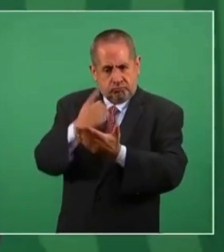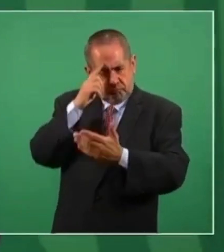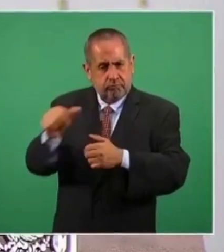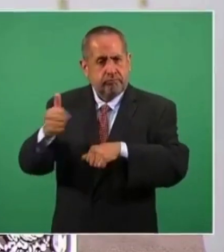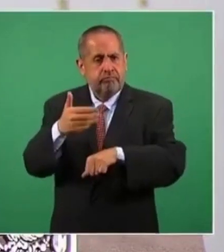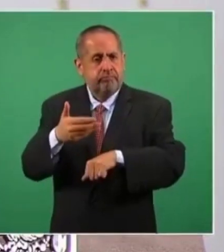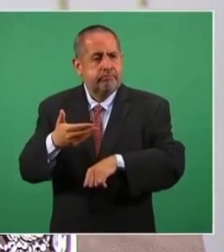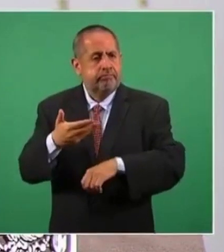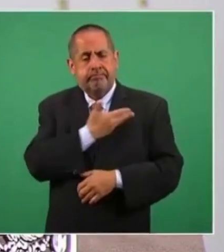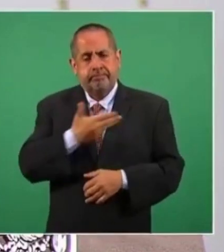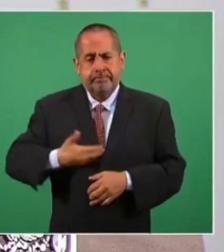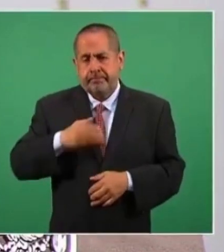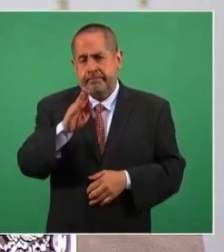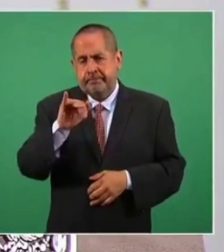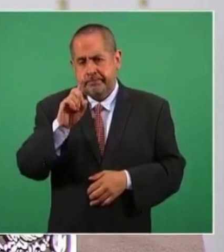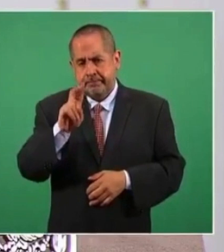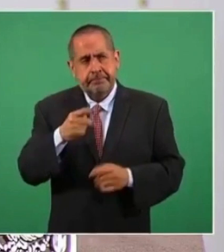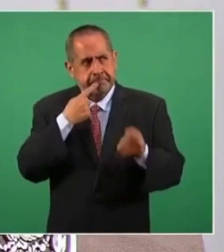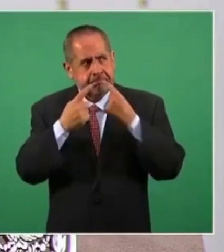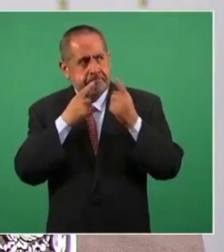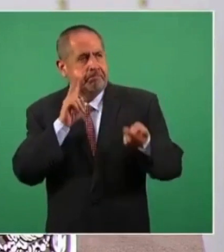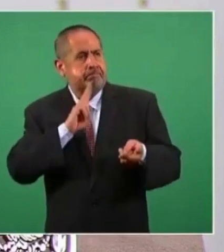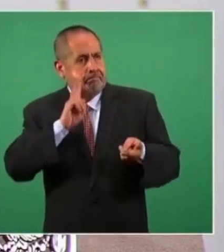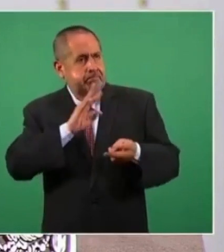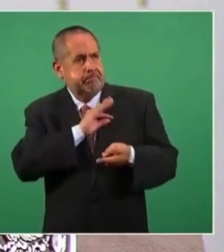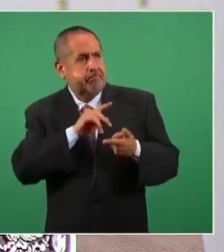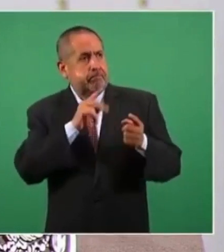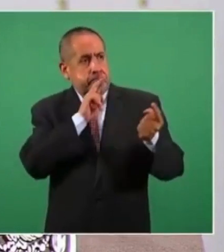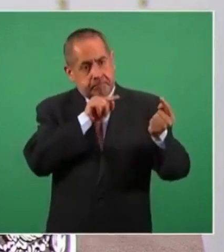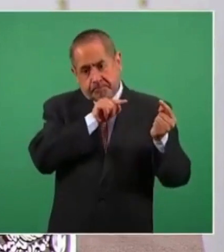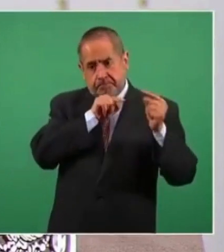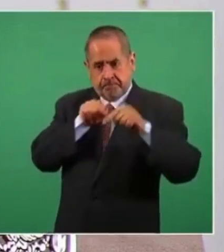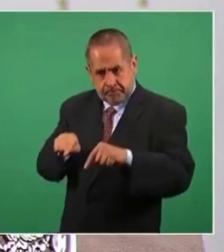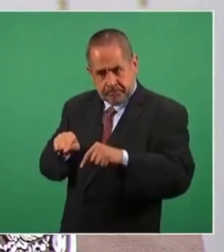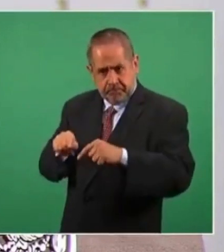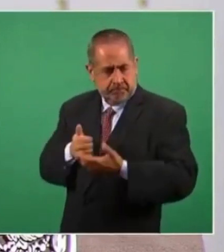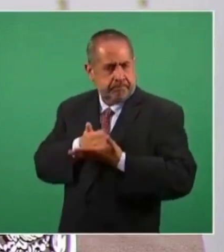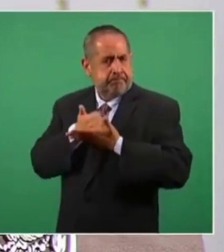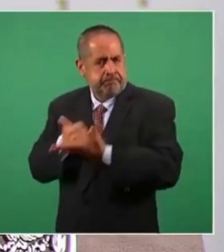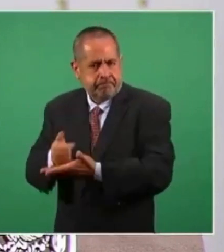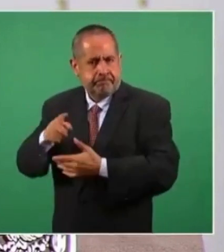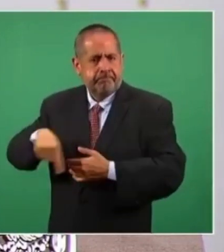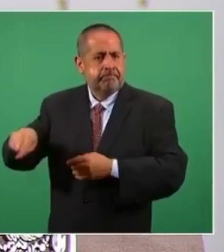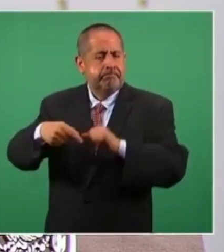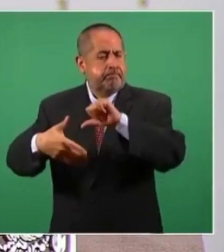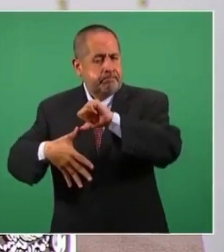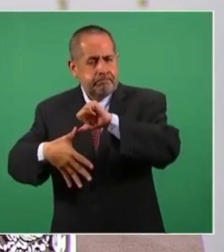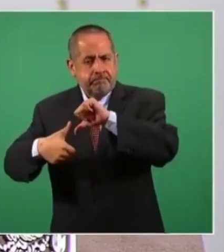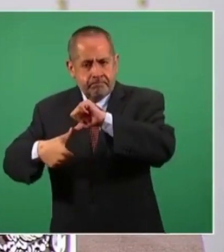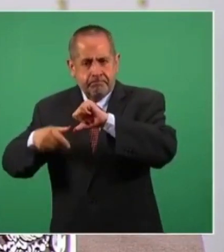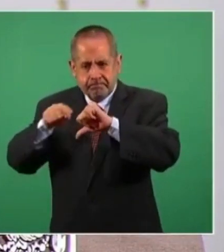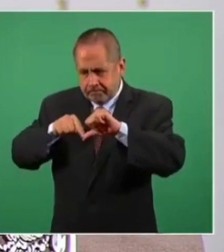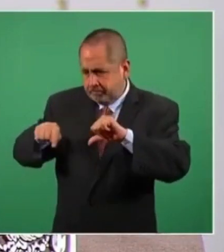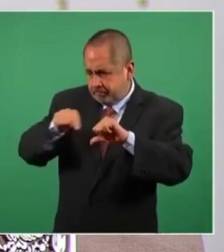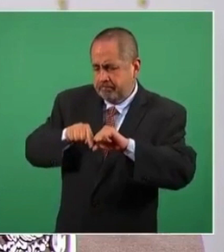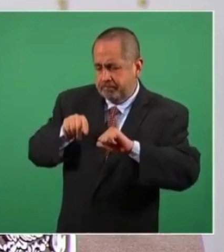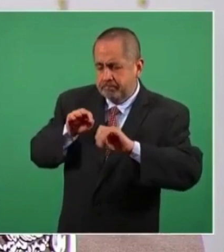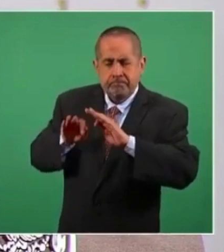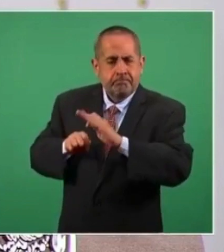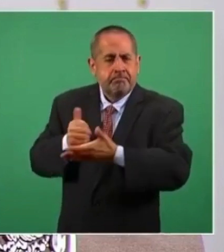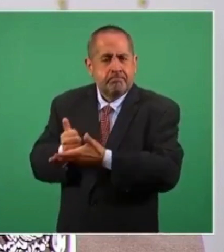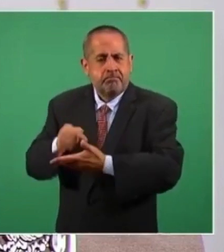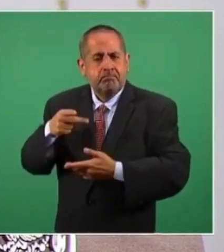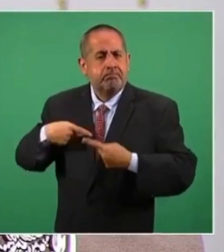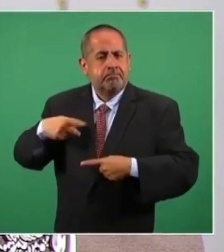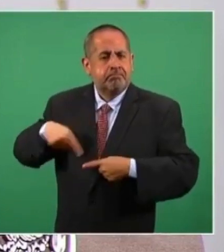presidente Biden, es que se ayude a los pueblos